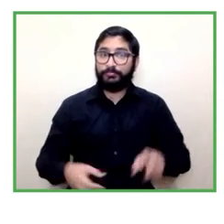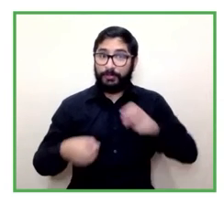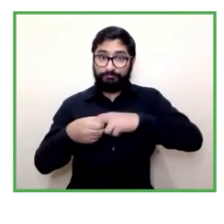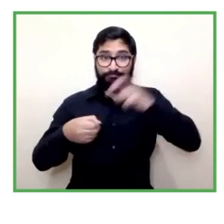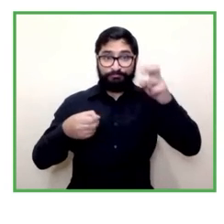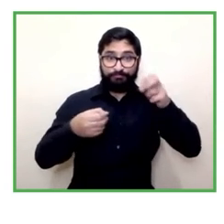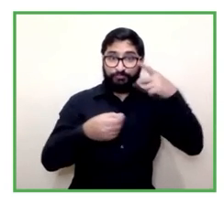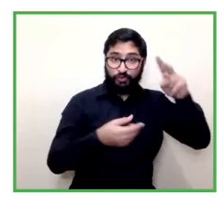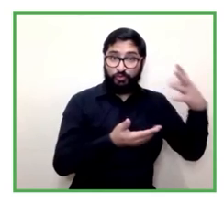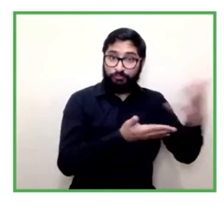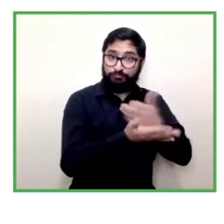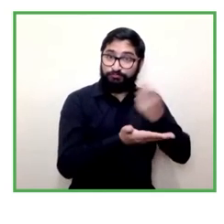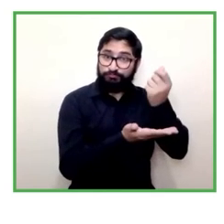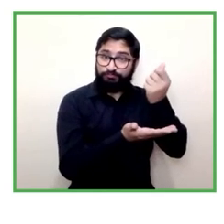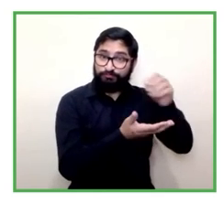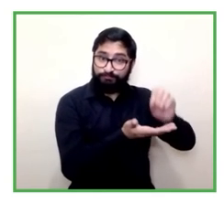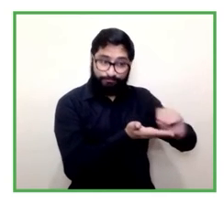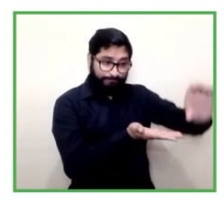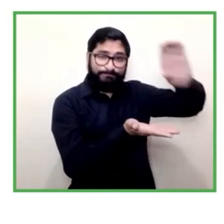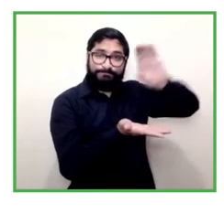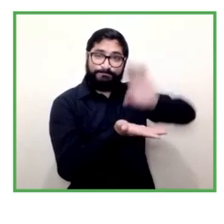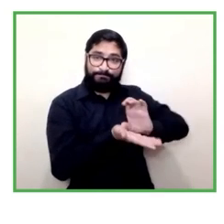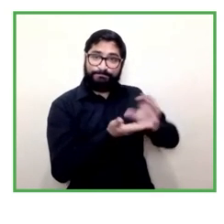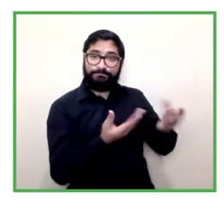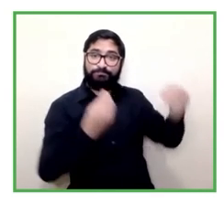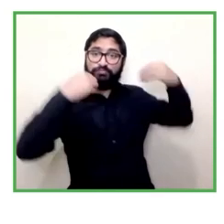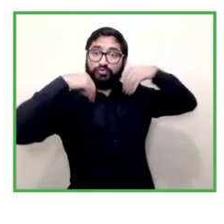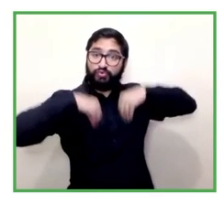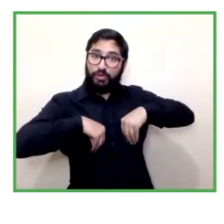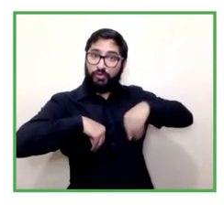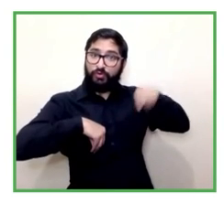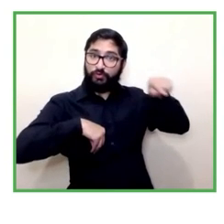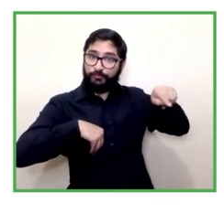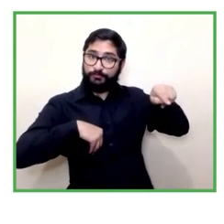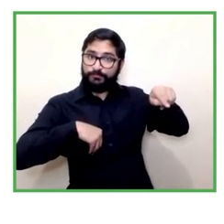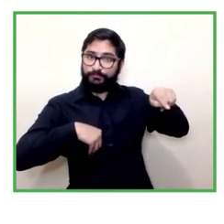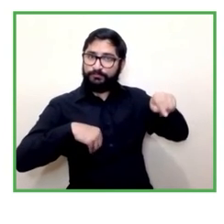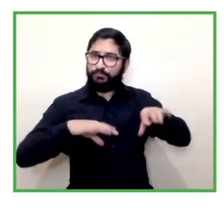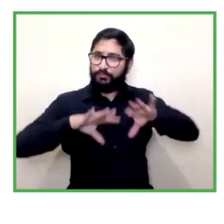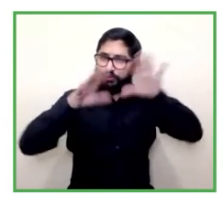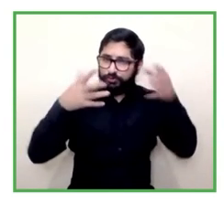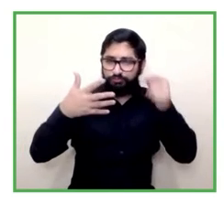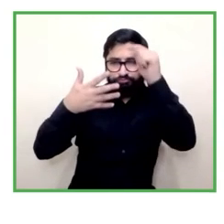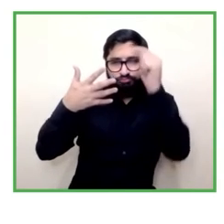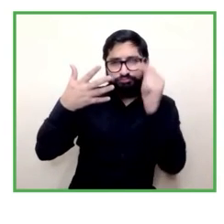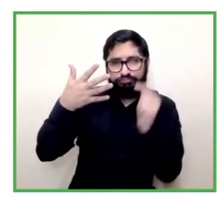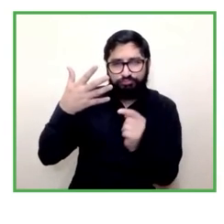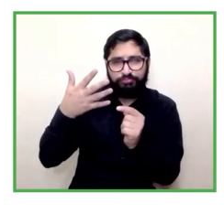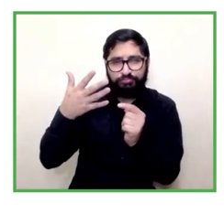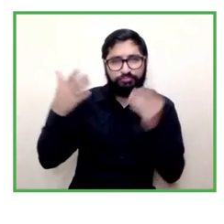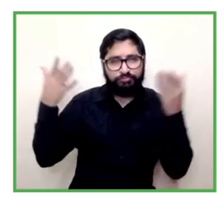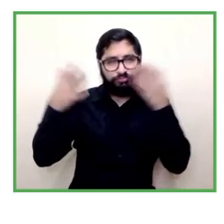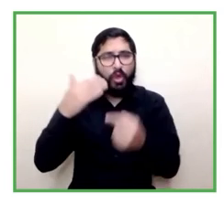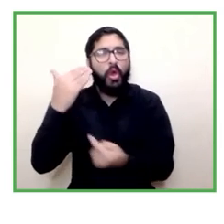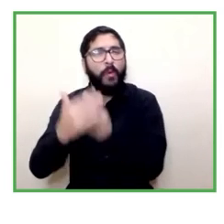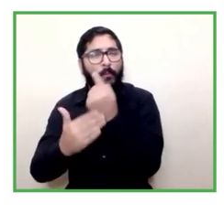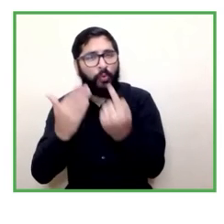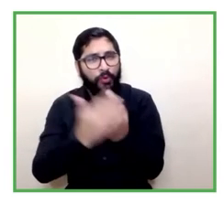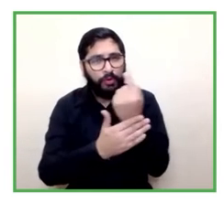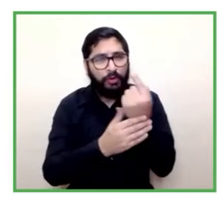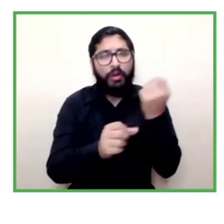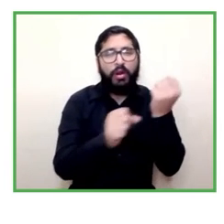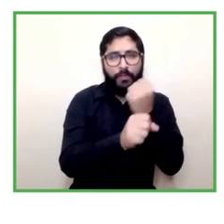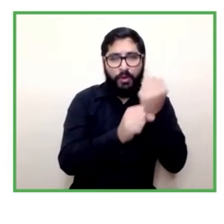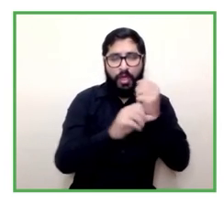en el escenario actual la posibilidad de desarrollar este modelo a una escala mayor